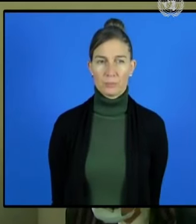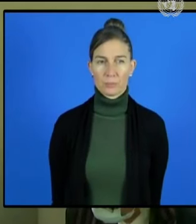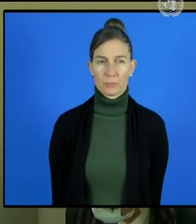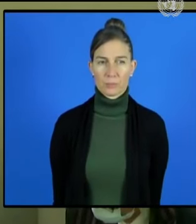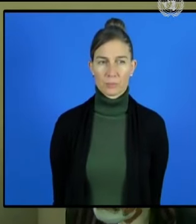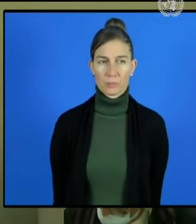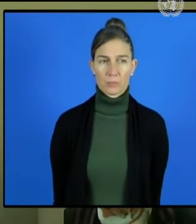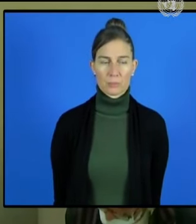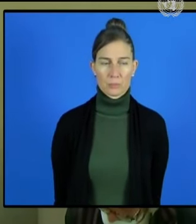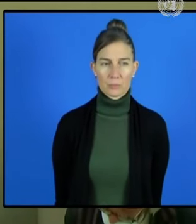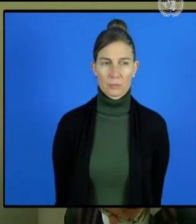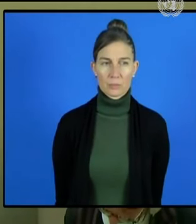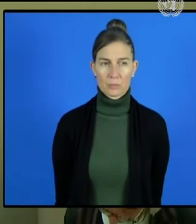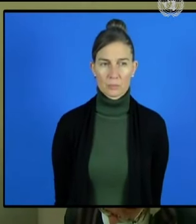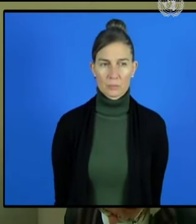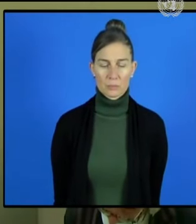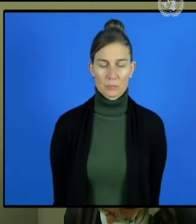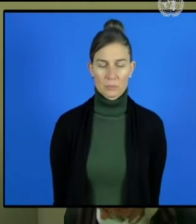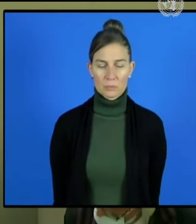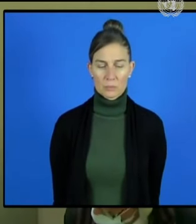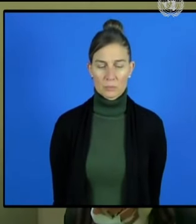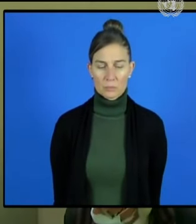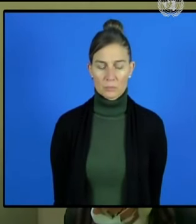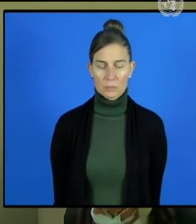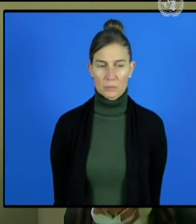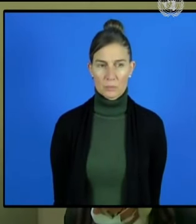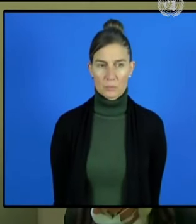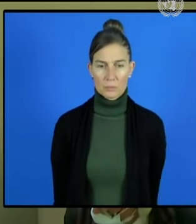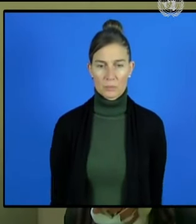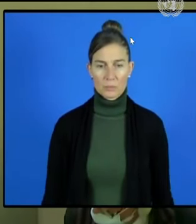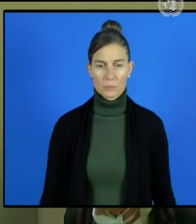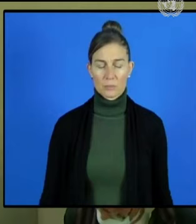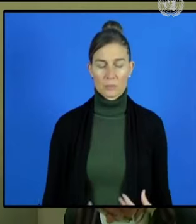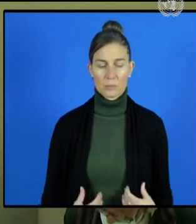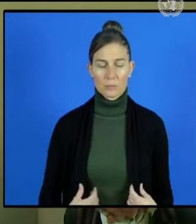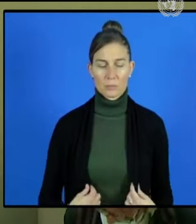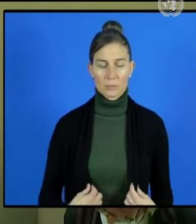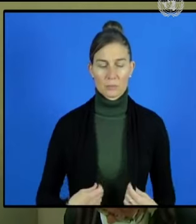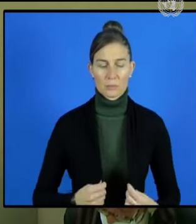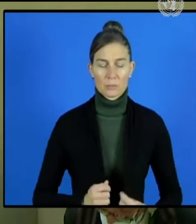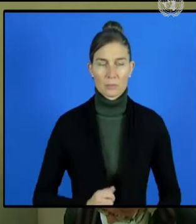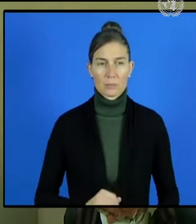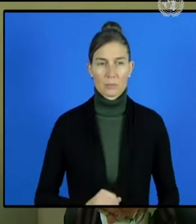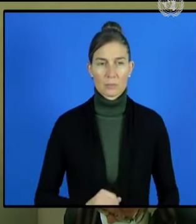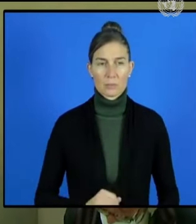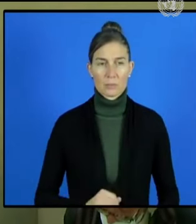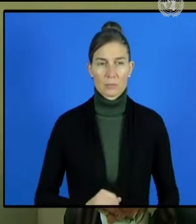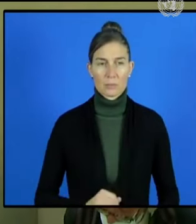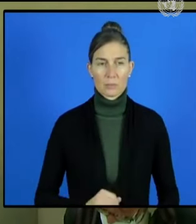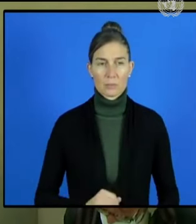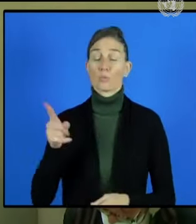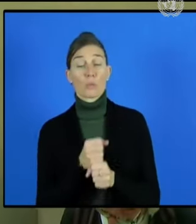Convocamos al representante de Centro Sagros por l'Est-Deutsch Lejón.